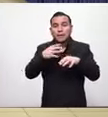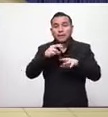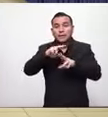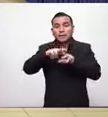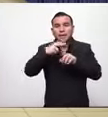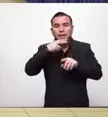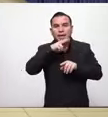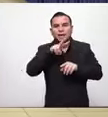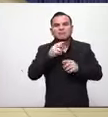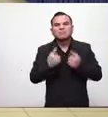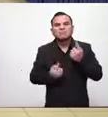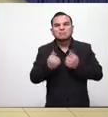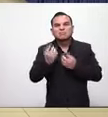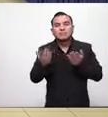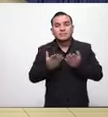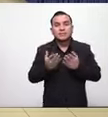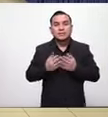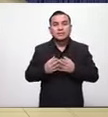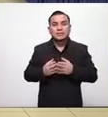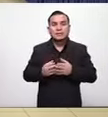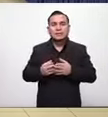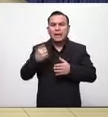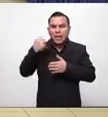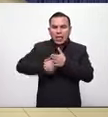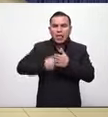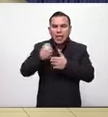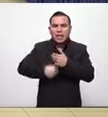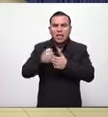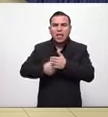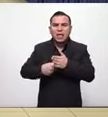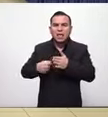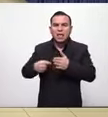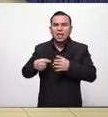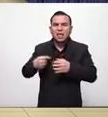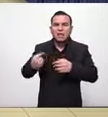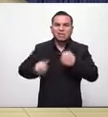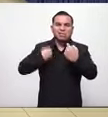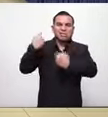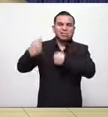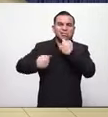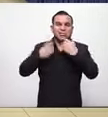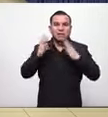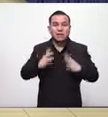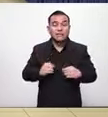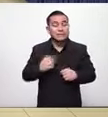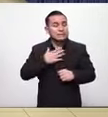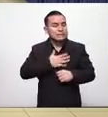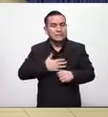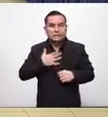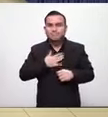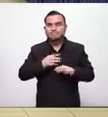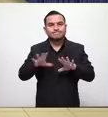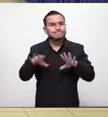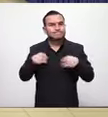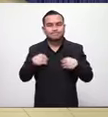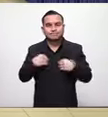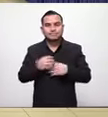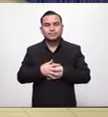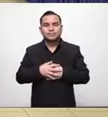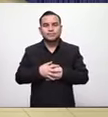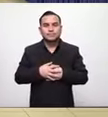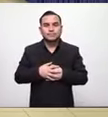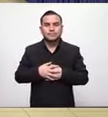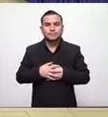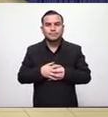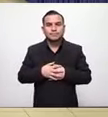lo único que les queda hacer es dinamitar este gobierno pero no lo vamos a permitir no lo vamos a permitir